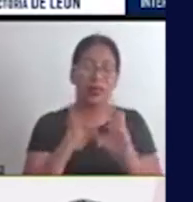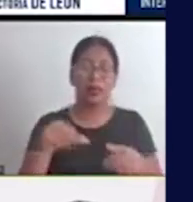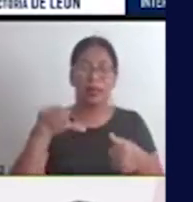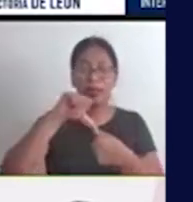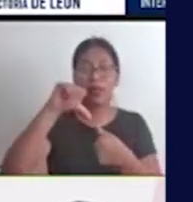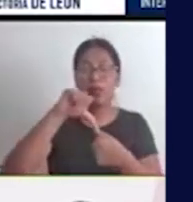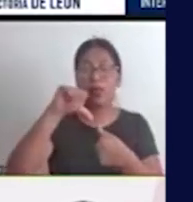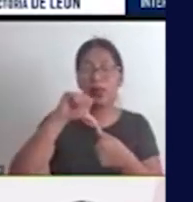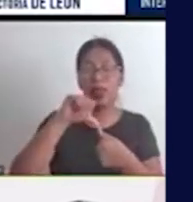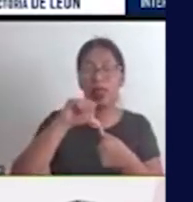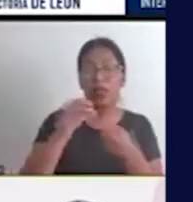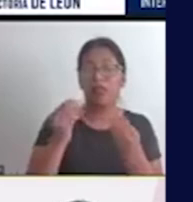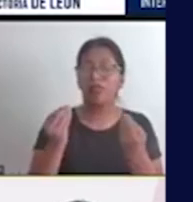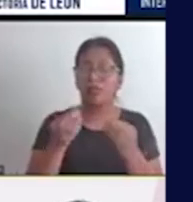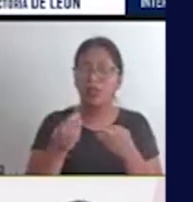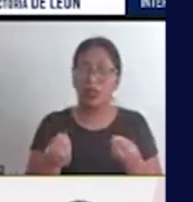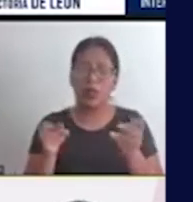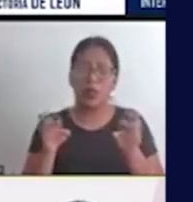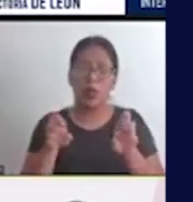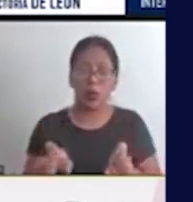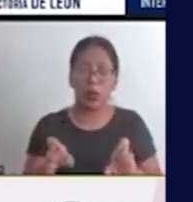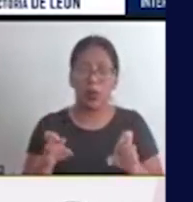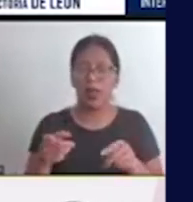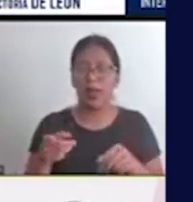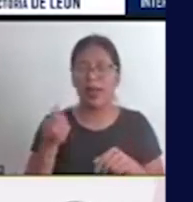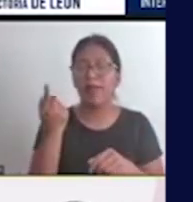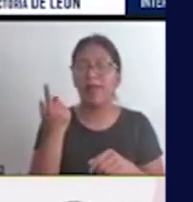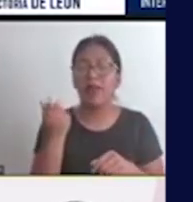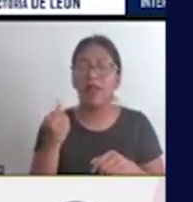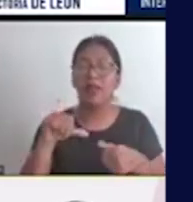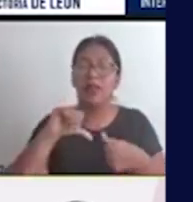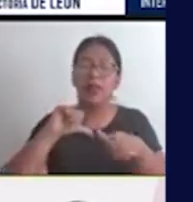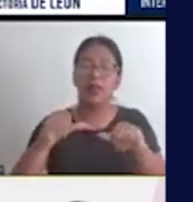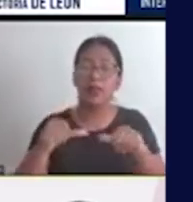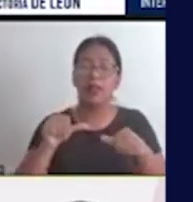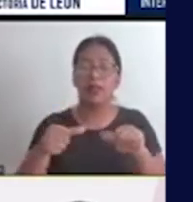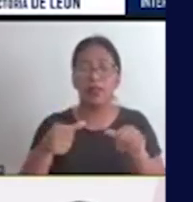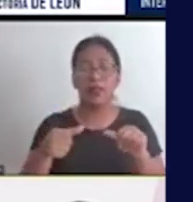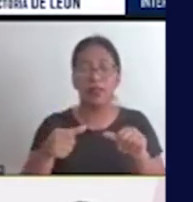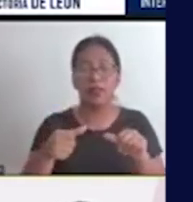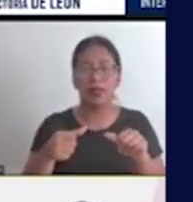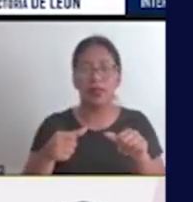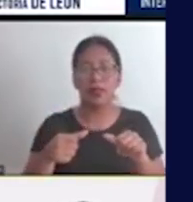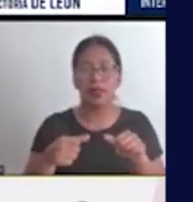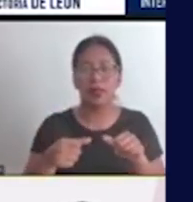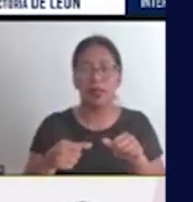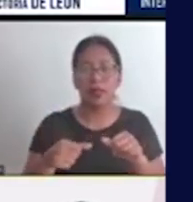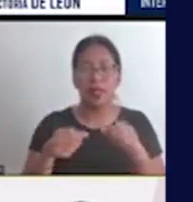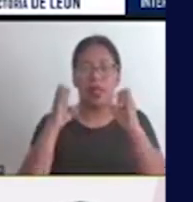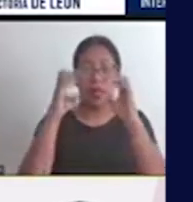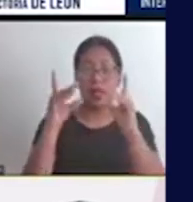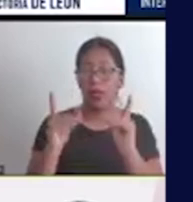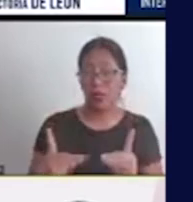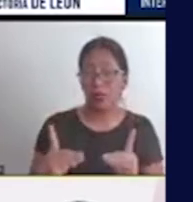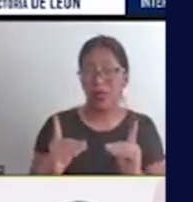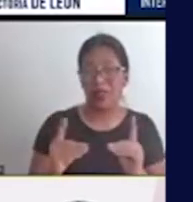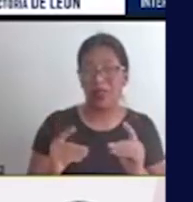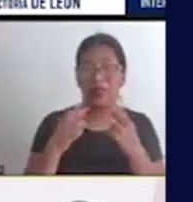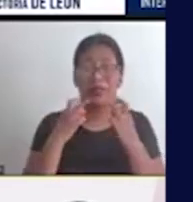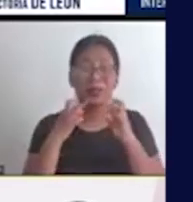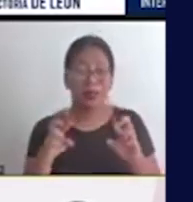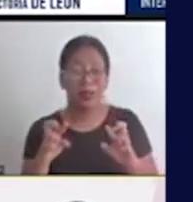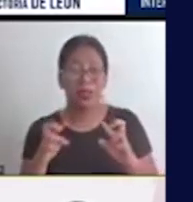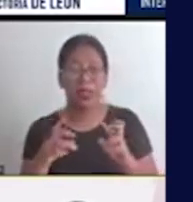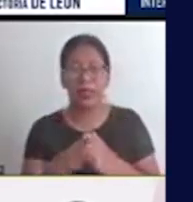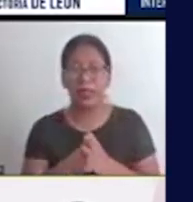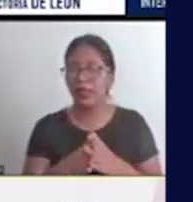en muchas oportunidades la falta de acceso ofrecido por parte del sector público y posibilita realmente que la población tenga